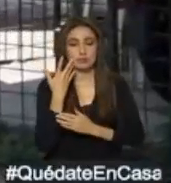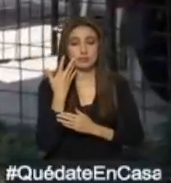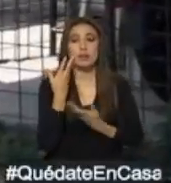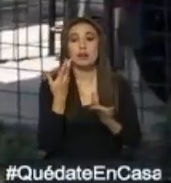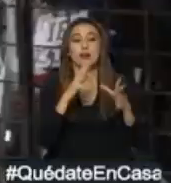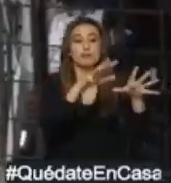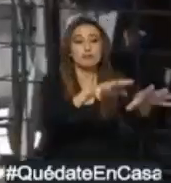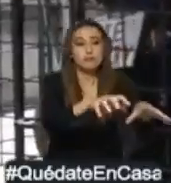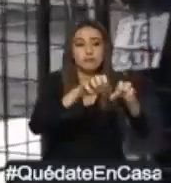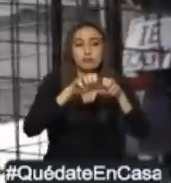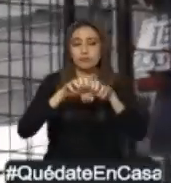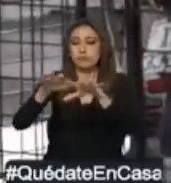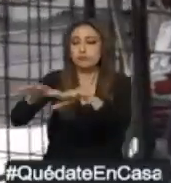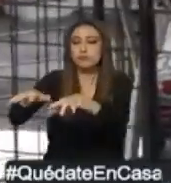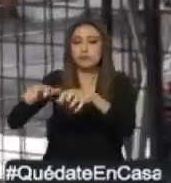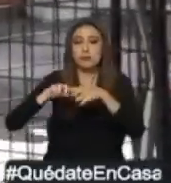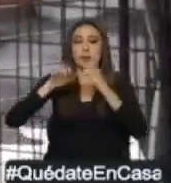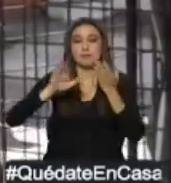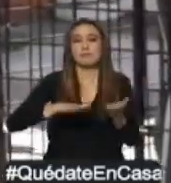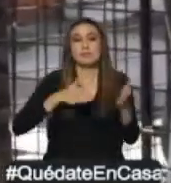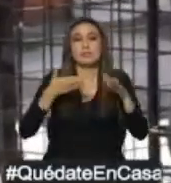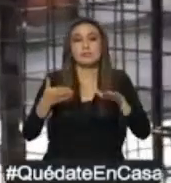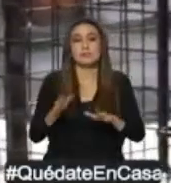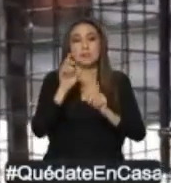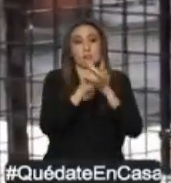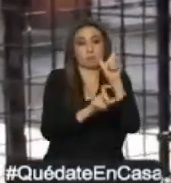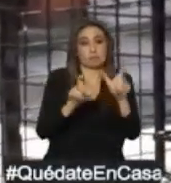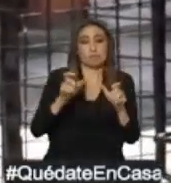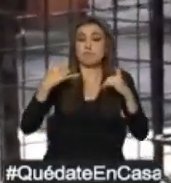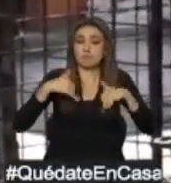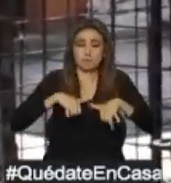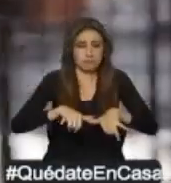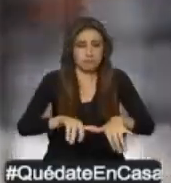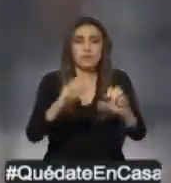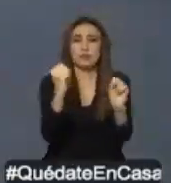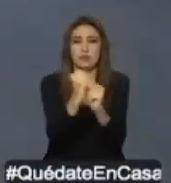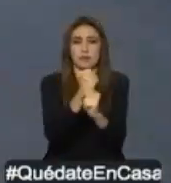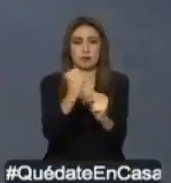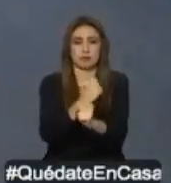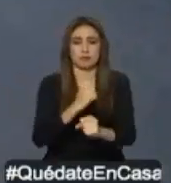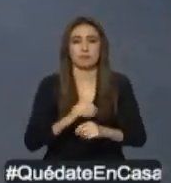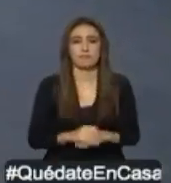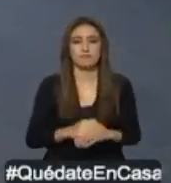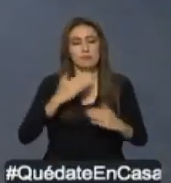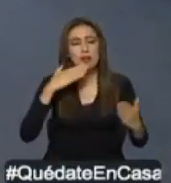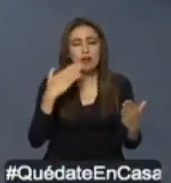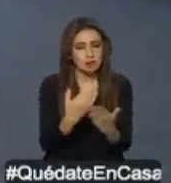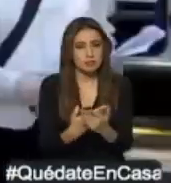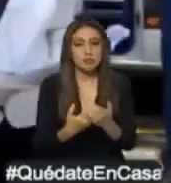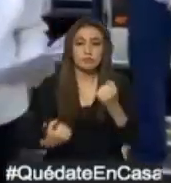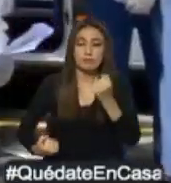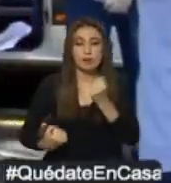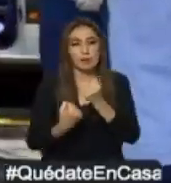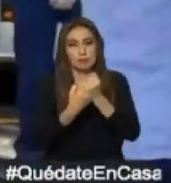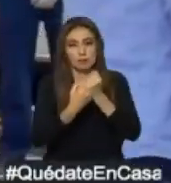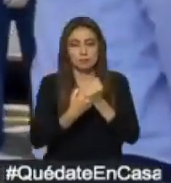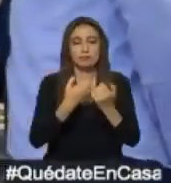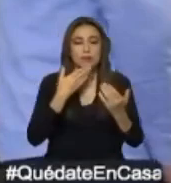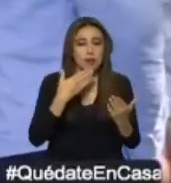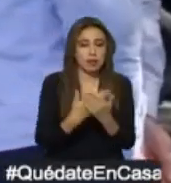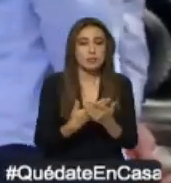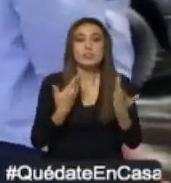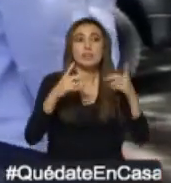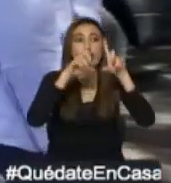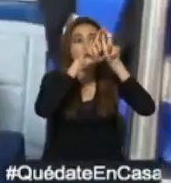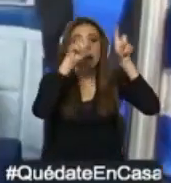de los fallecidos en esta emergencia. Y así lo estamos haciendo. Gracias al apoyo de la empresa privada, Grupo El